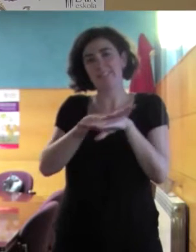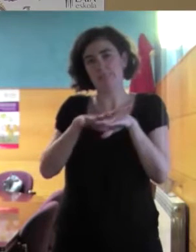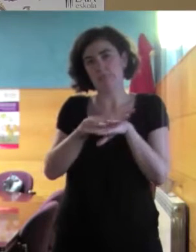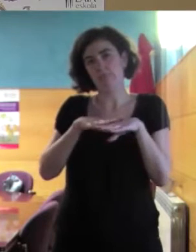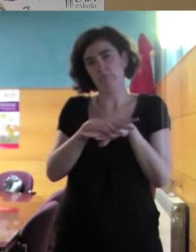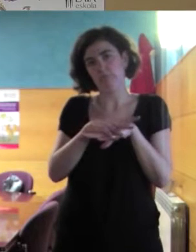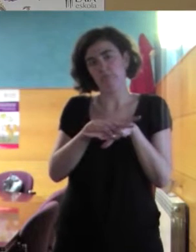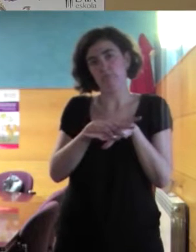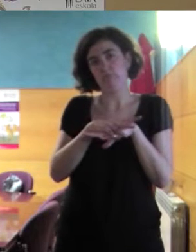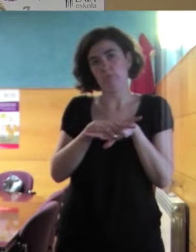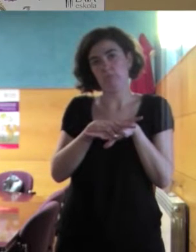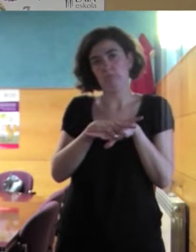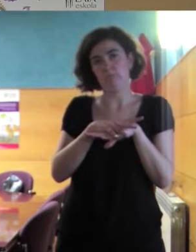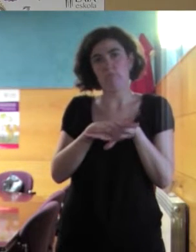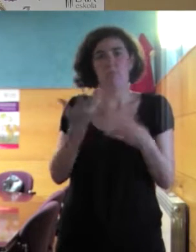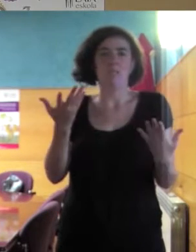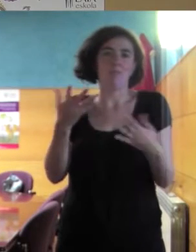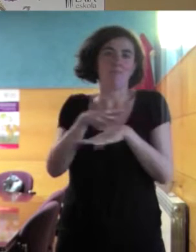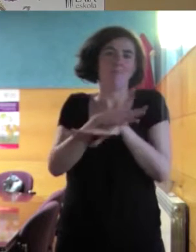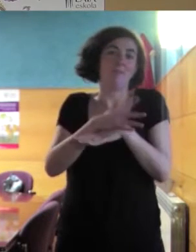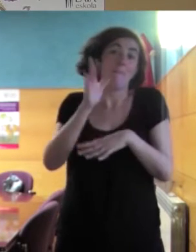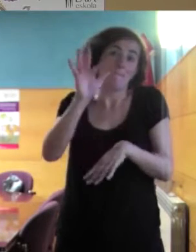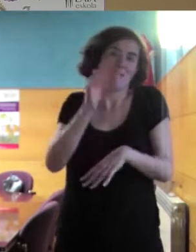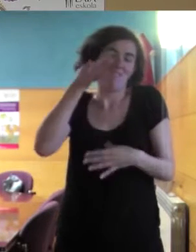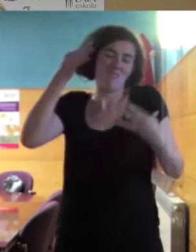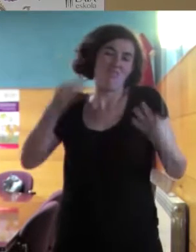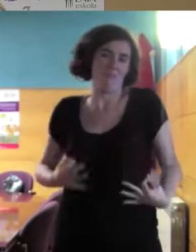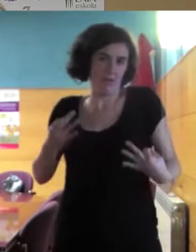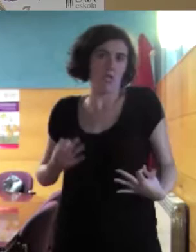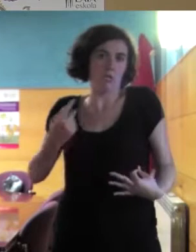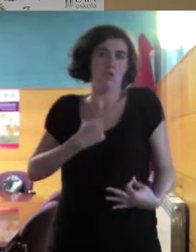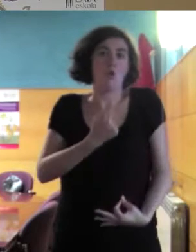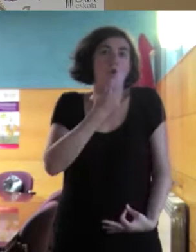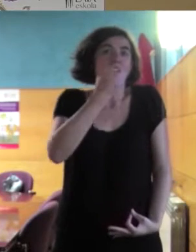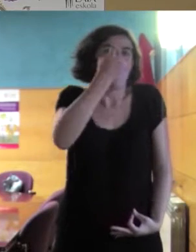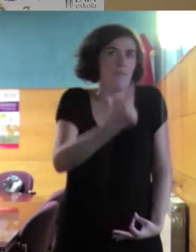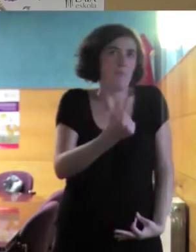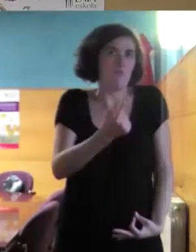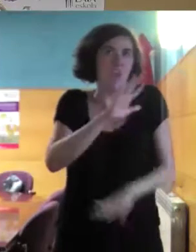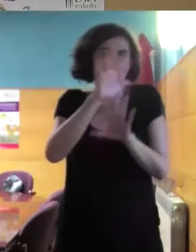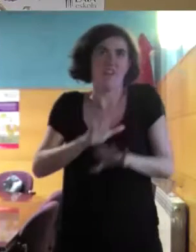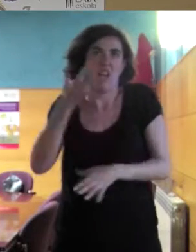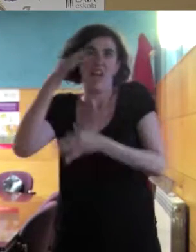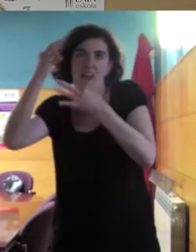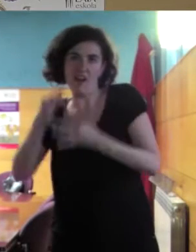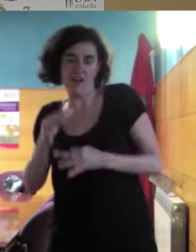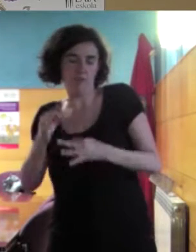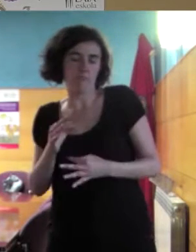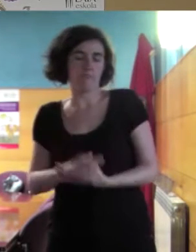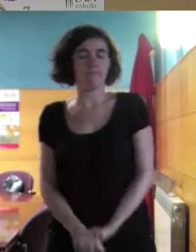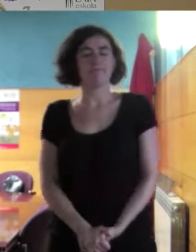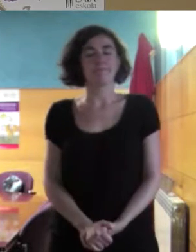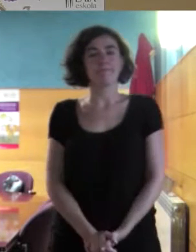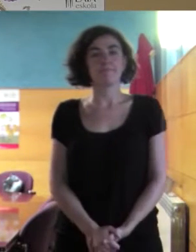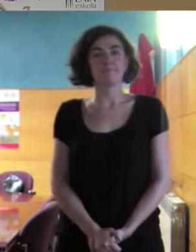el marco tiene que ser de verdad, y que las cosas que decimos sean lo que decimos y no otra cosa. Lo voy a explicar después. El marco